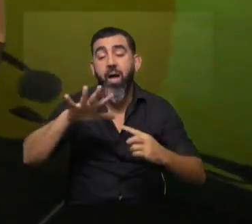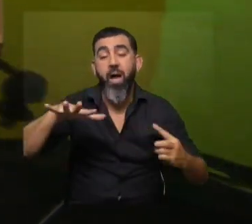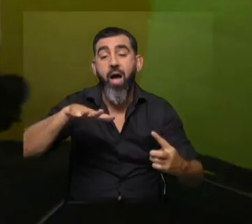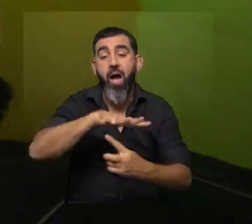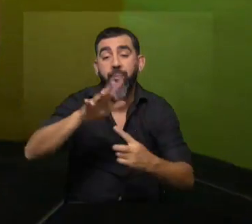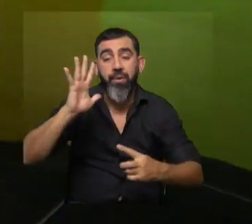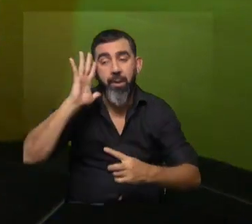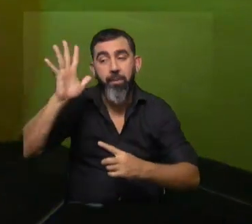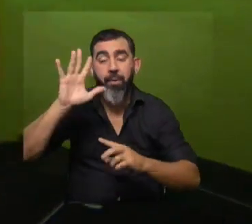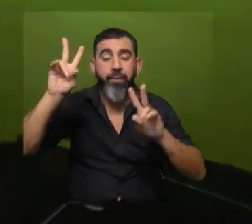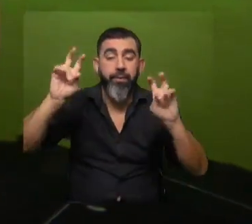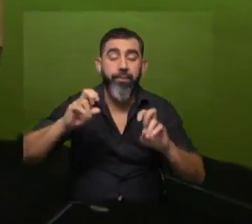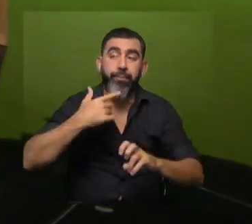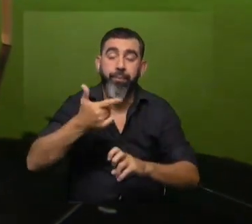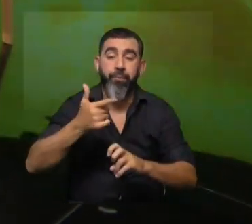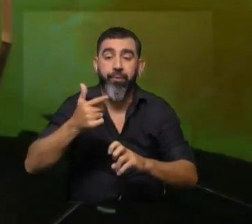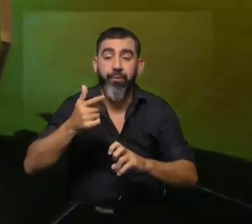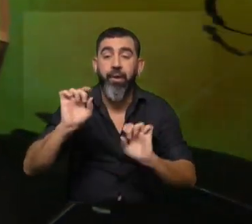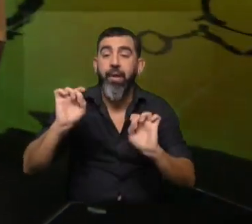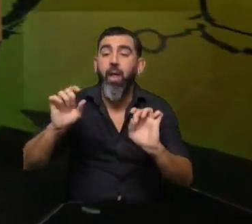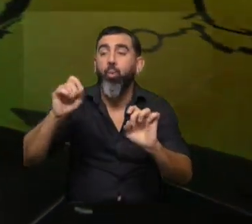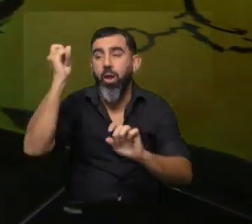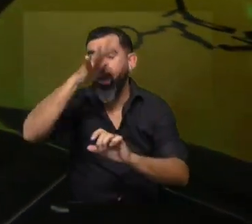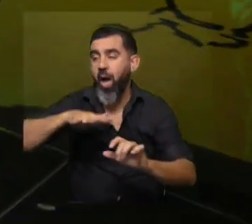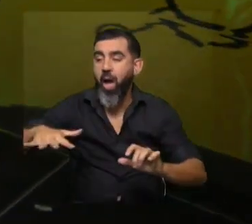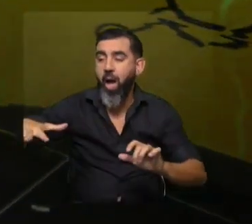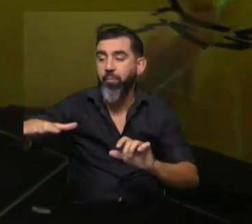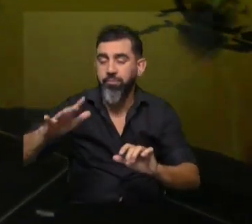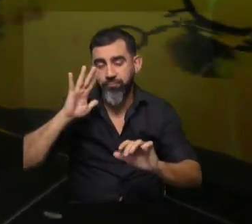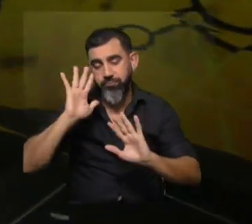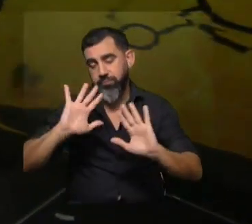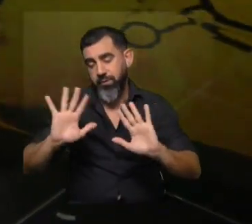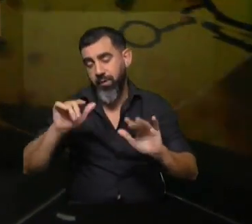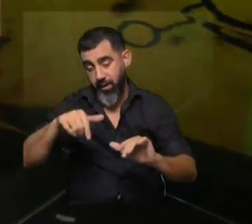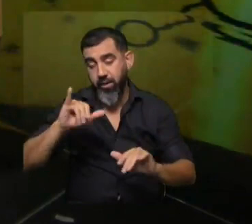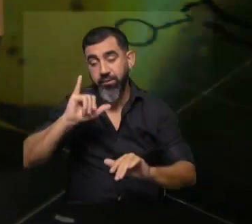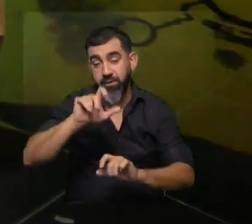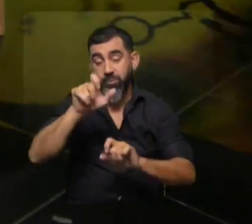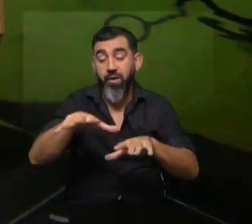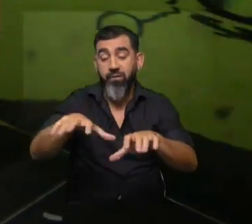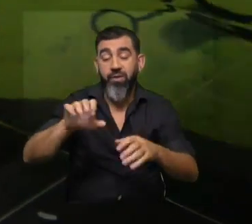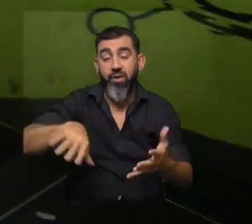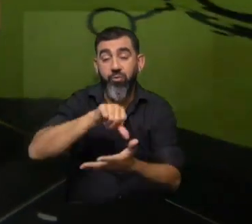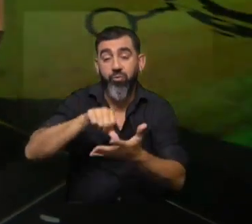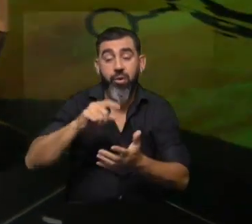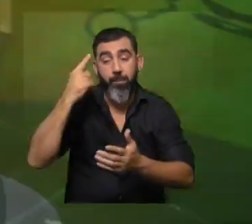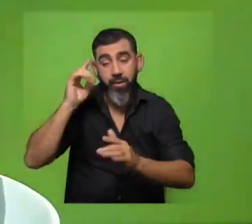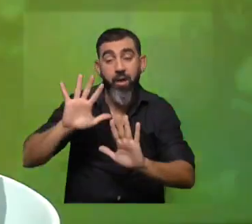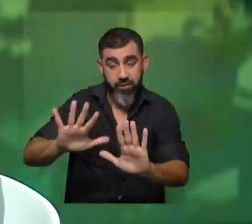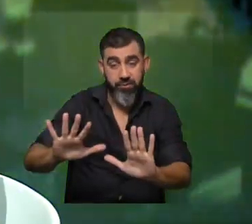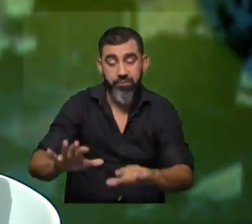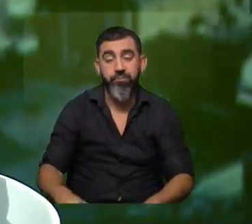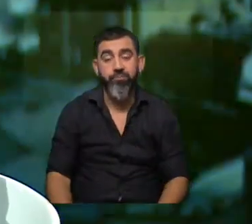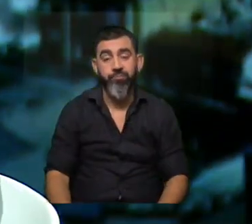tiene que estar asociado a todo natural es algo que nos pasa a quienes vivimos en las ciudades, ¿no?